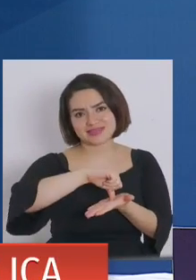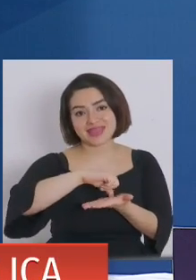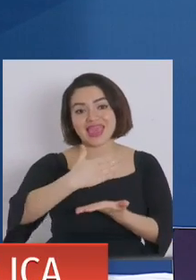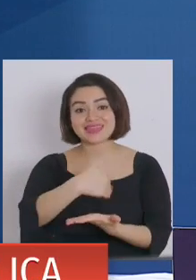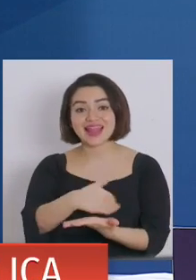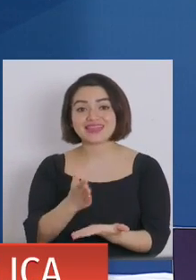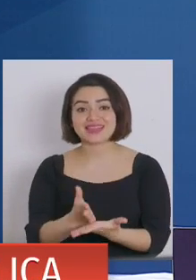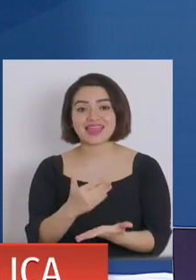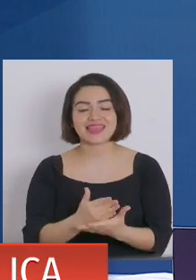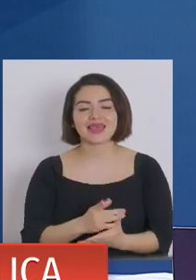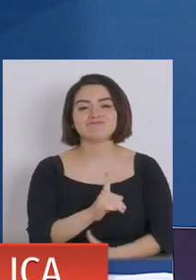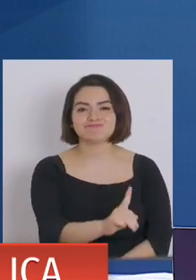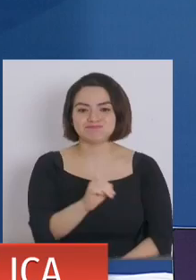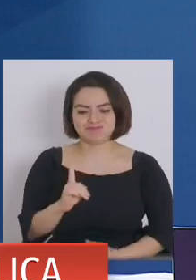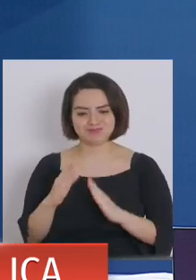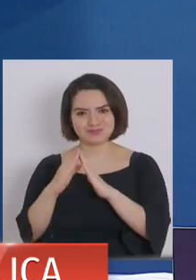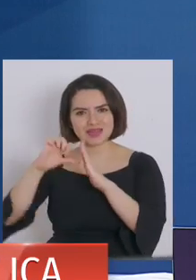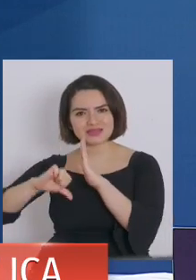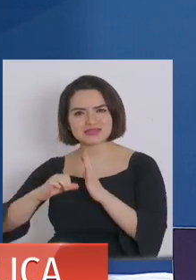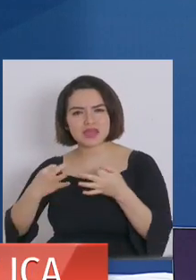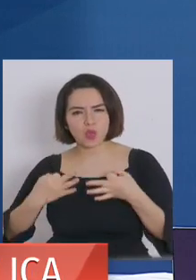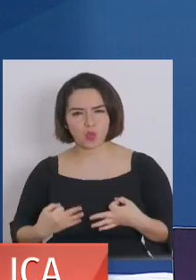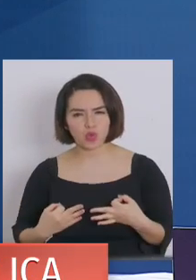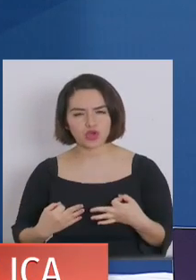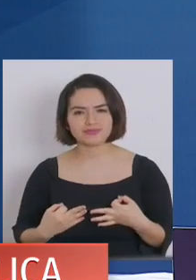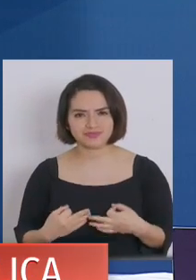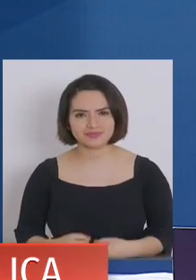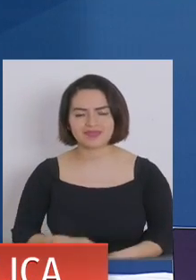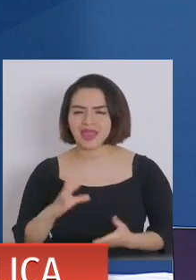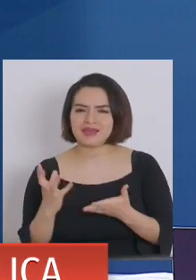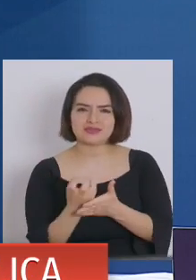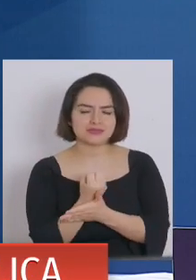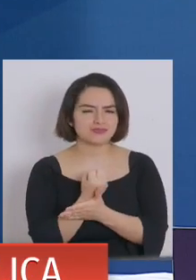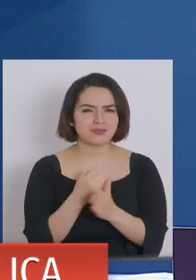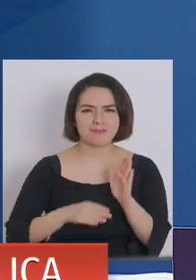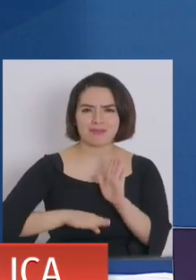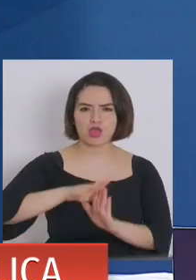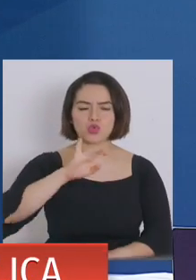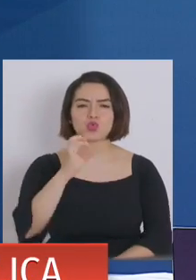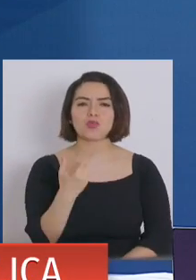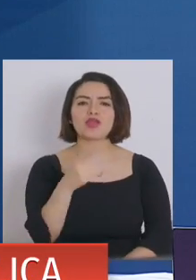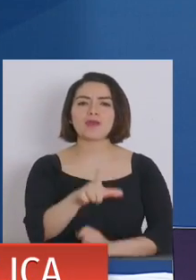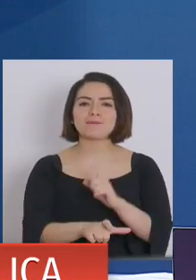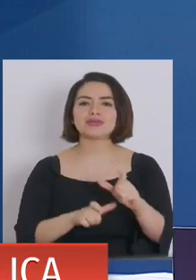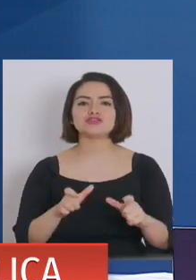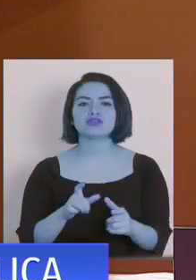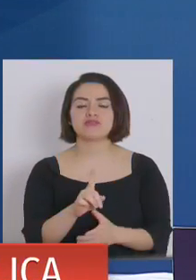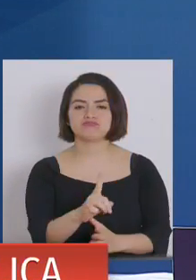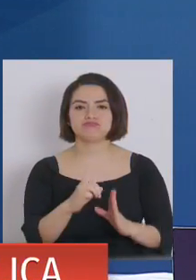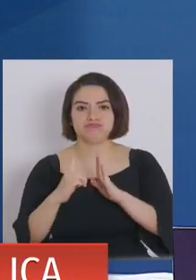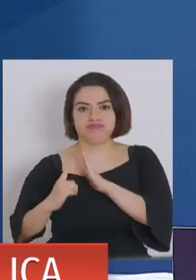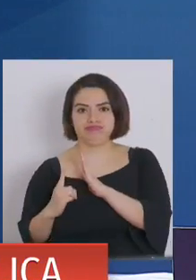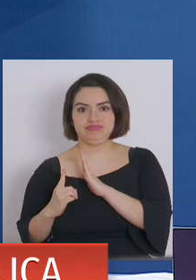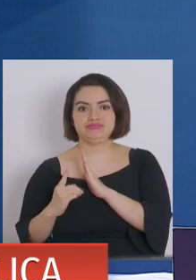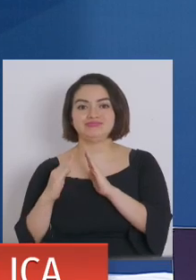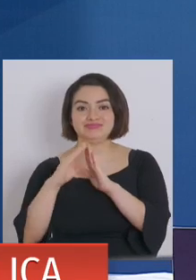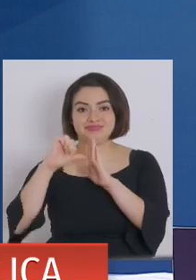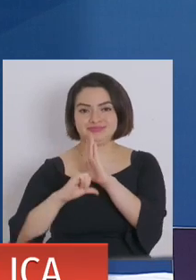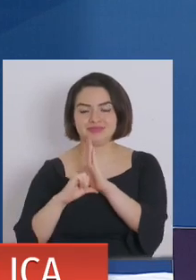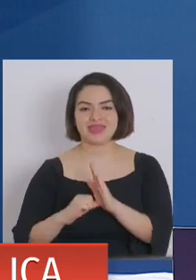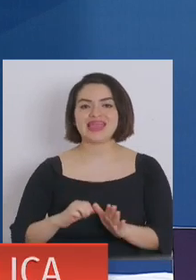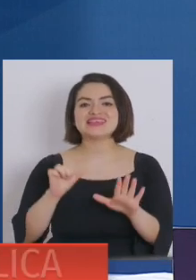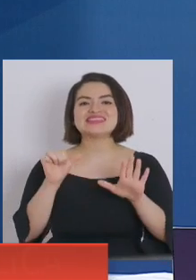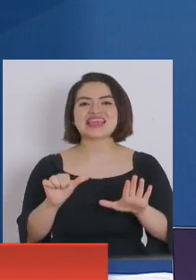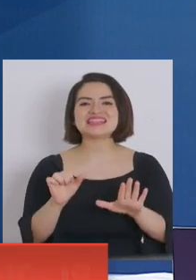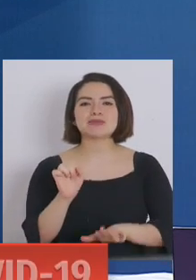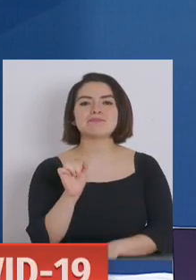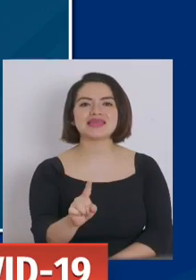estrategias de aislamiento en forma segura, hemos alcanzado el mayor número de personas aisladas en residencias sanitarias, el número de 6